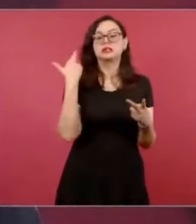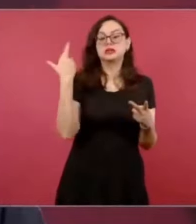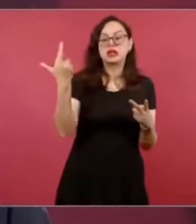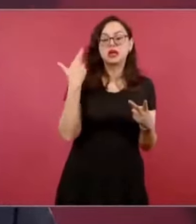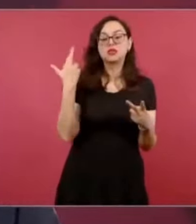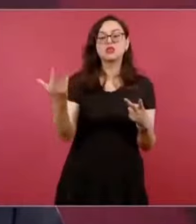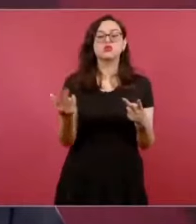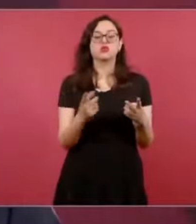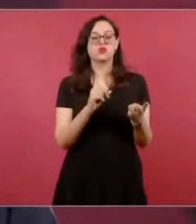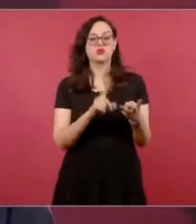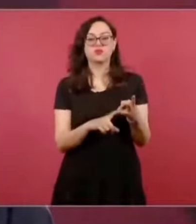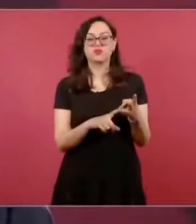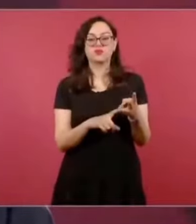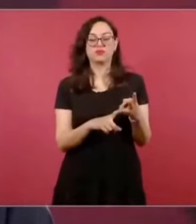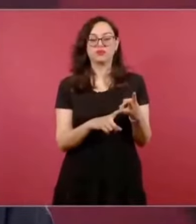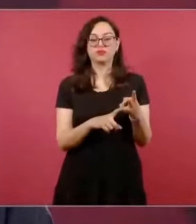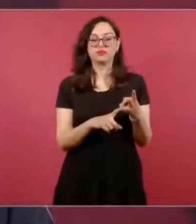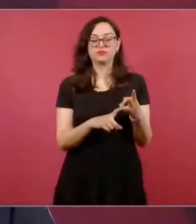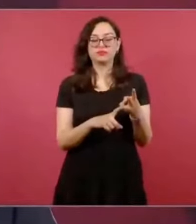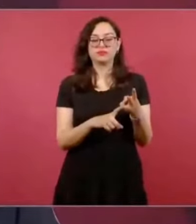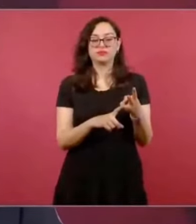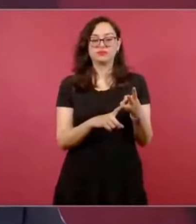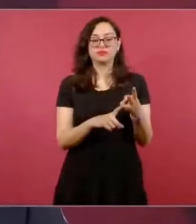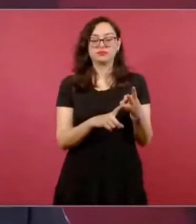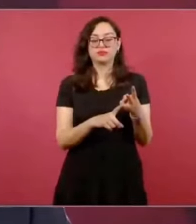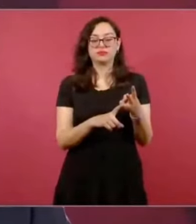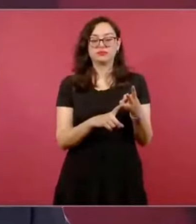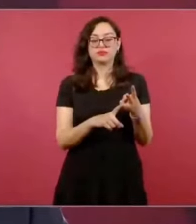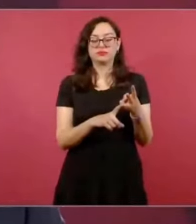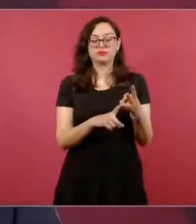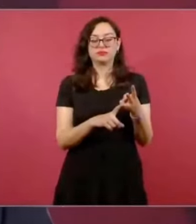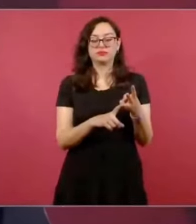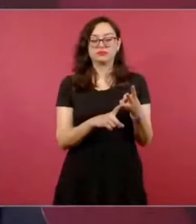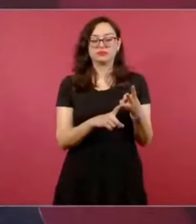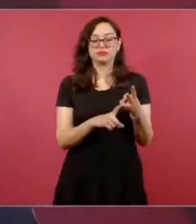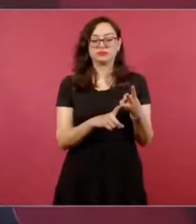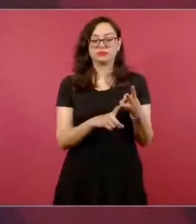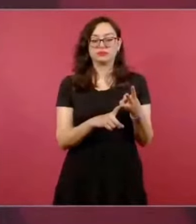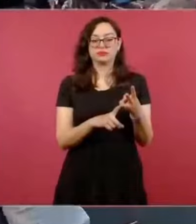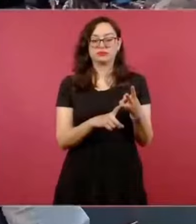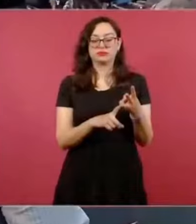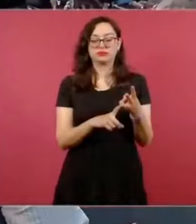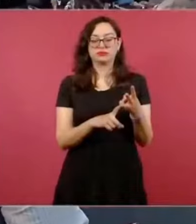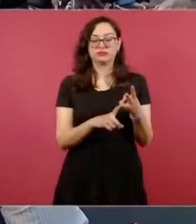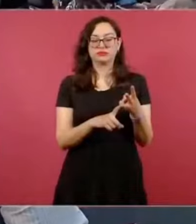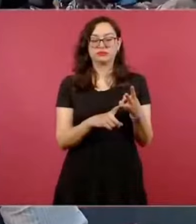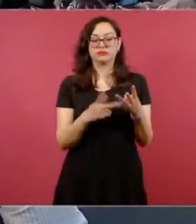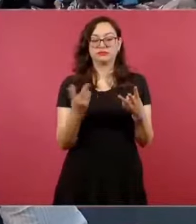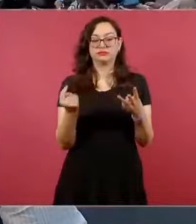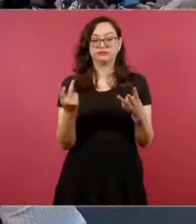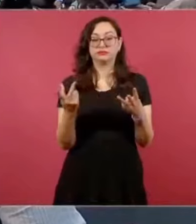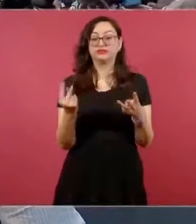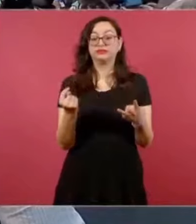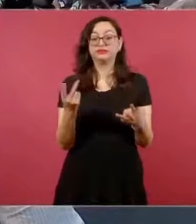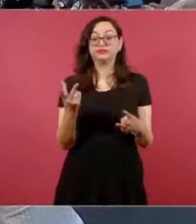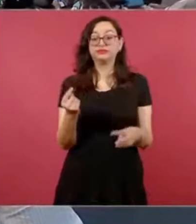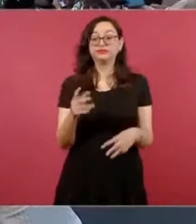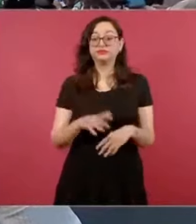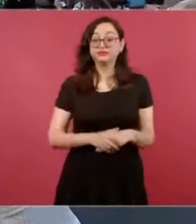todas las estaciones de radio, las televisoras.